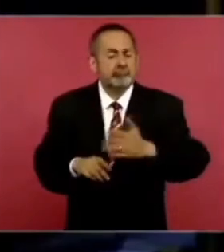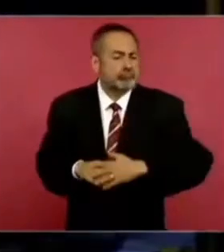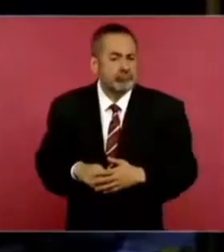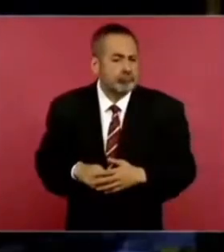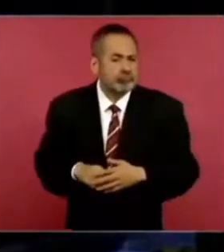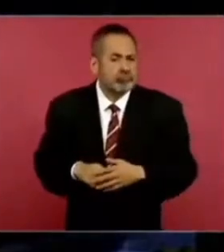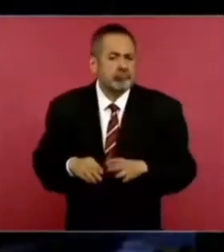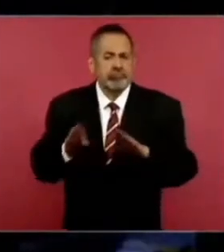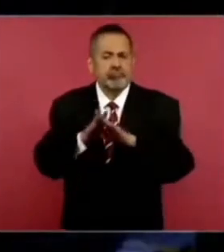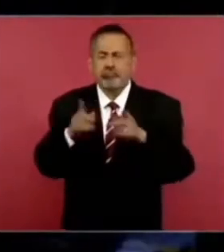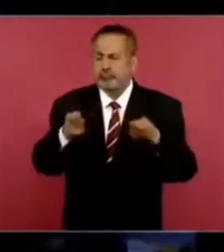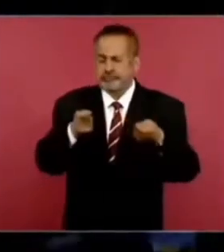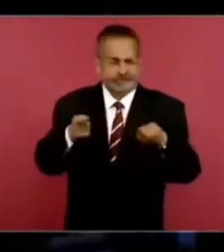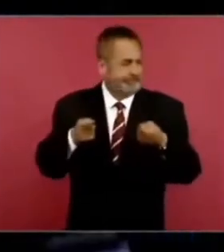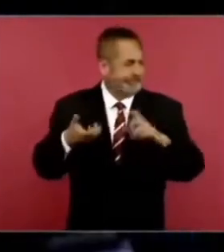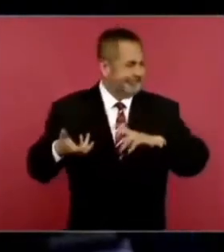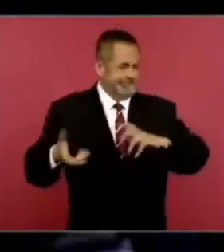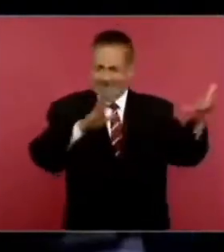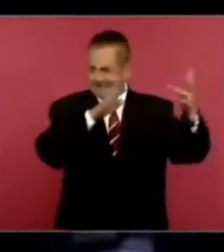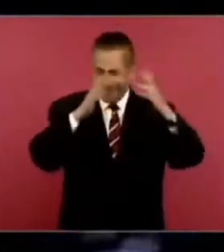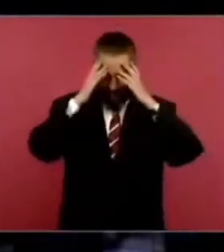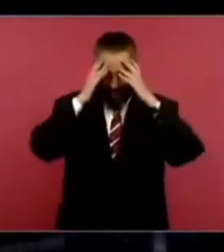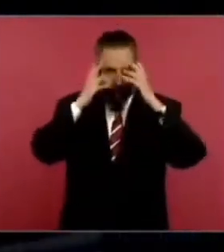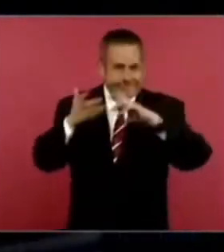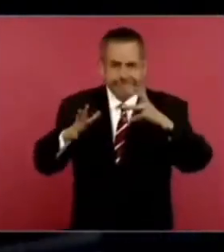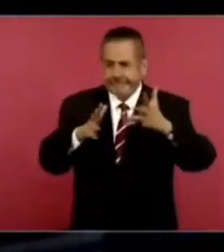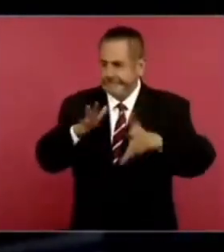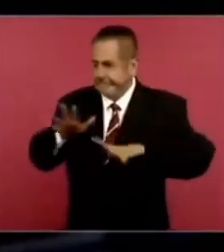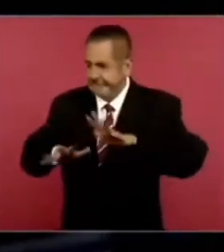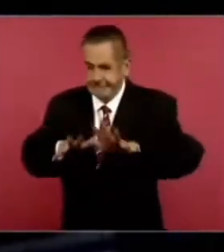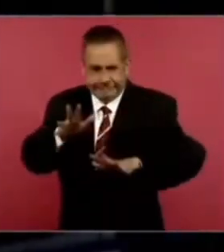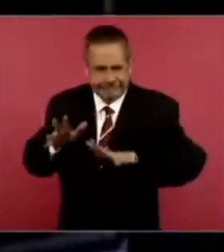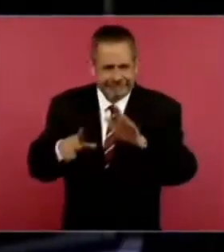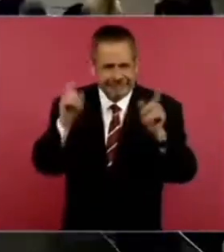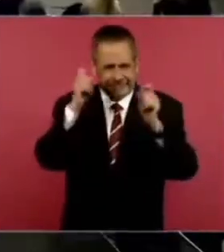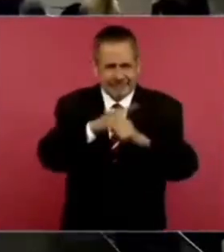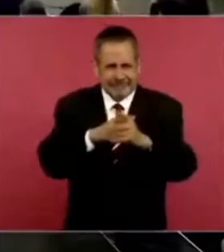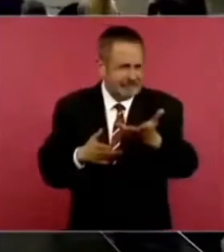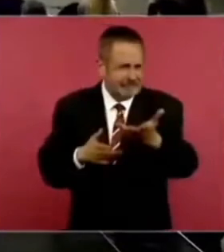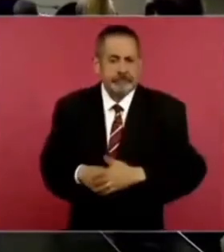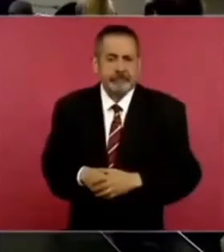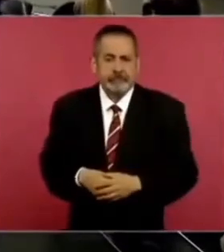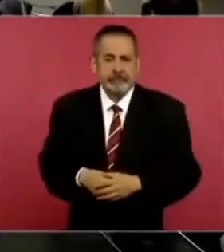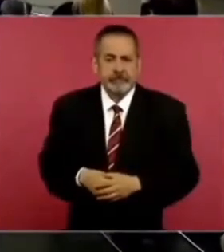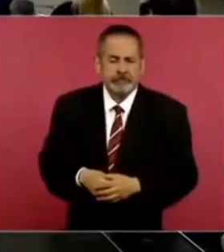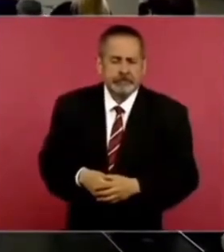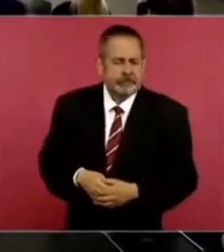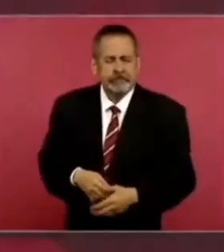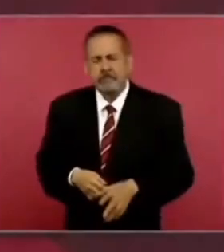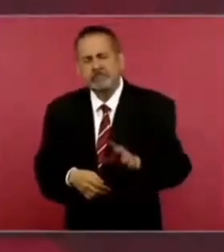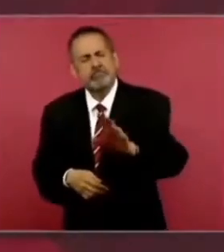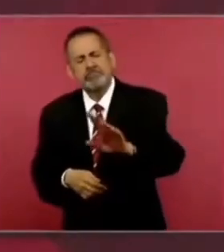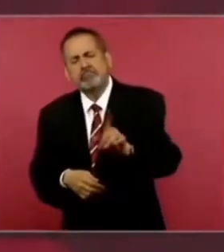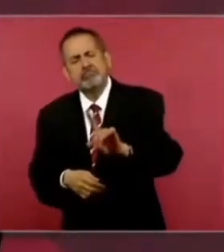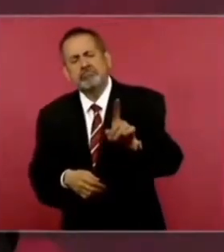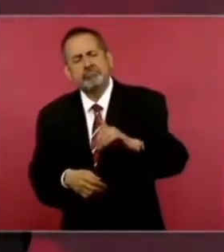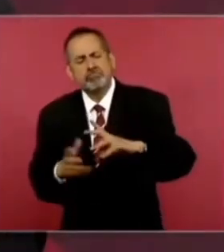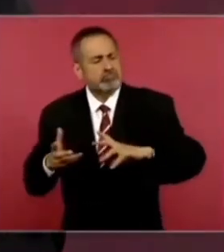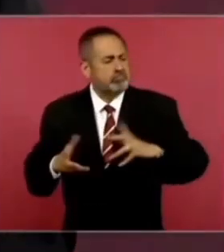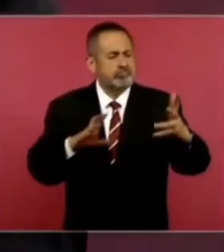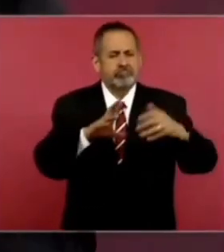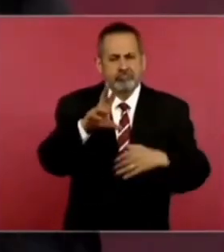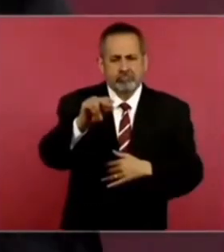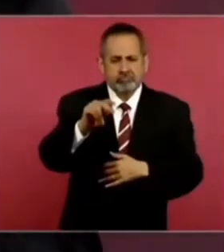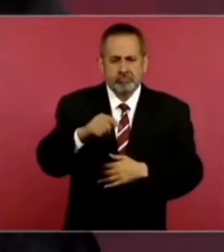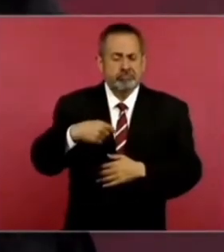perdido el control de todo este enorme flujo migratorio por la cantidad de personas? No, y fíjese que yo tengo